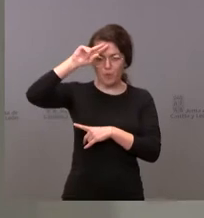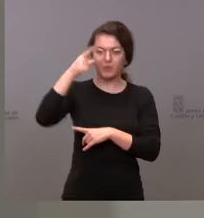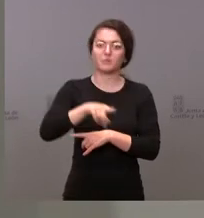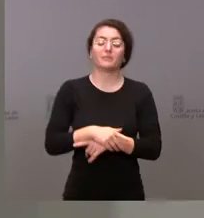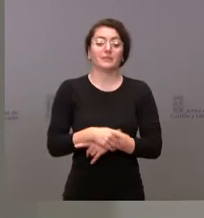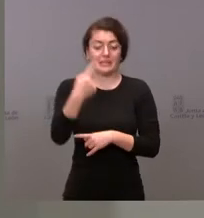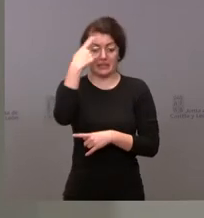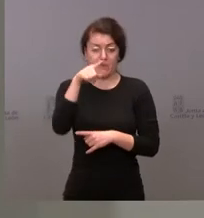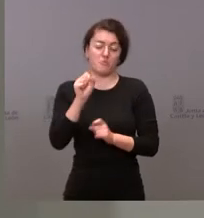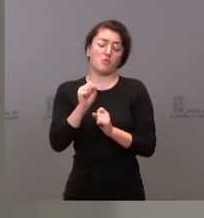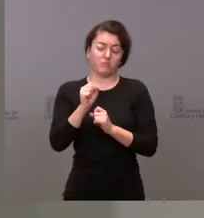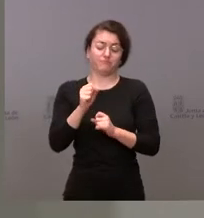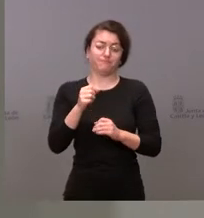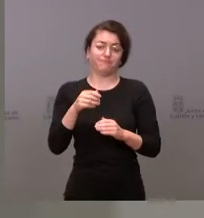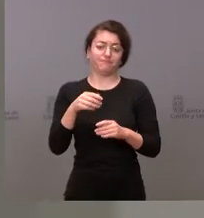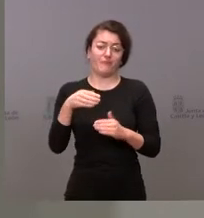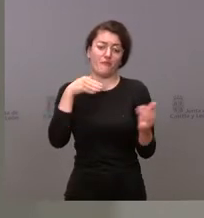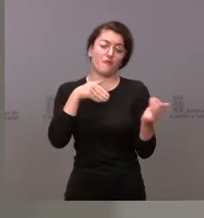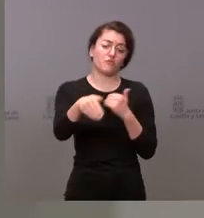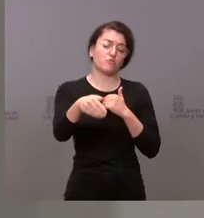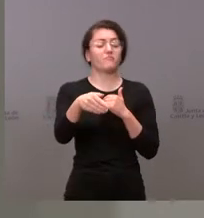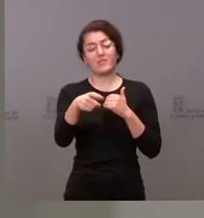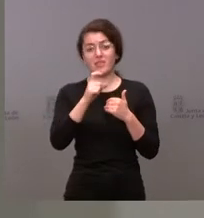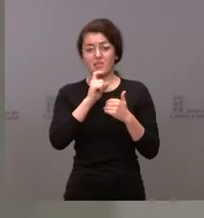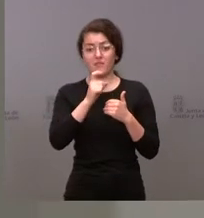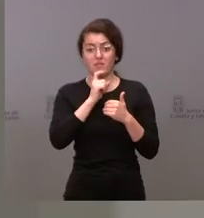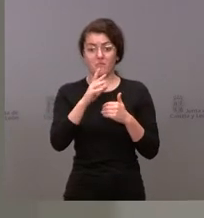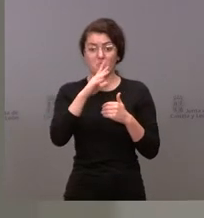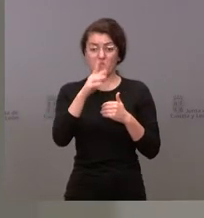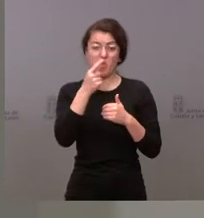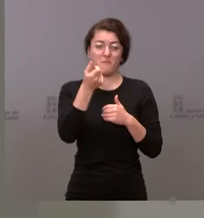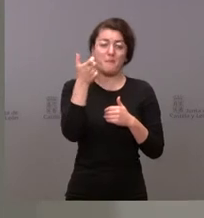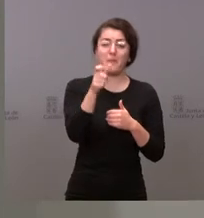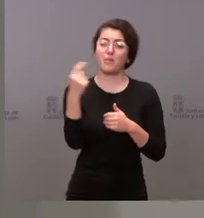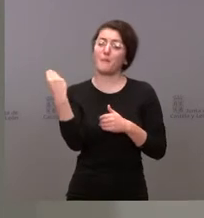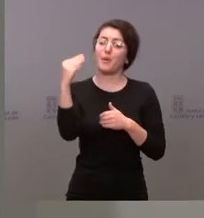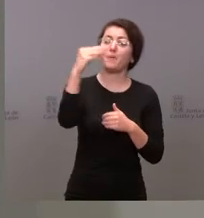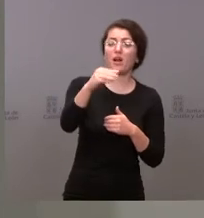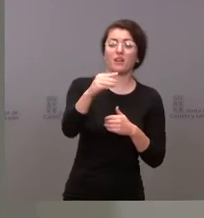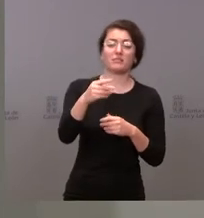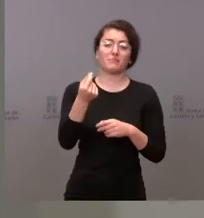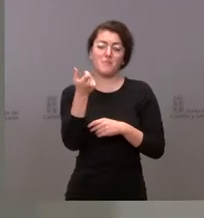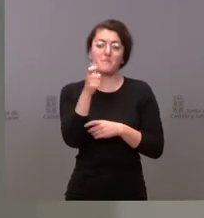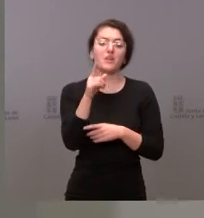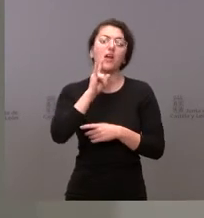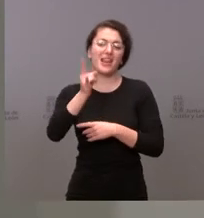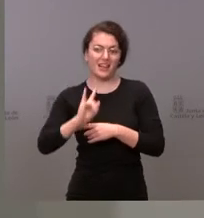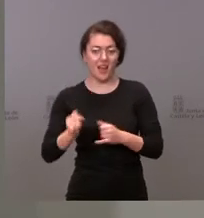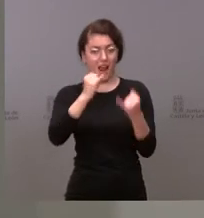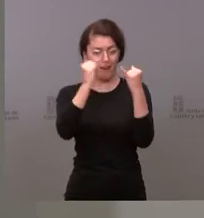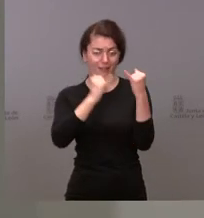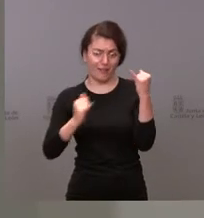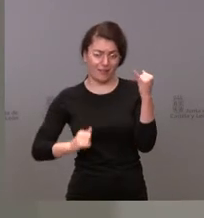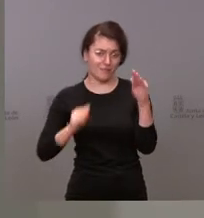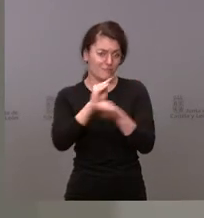muy difíciles en los próximos meses, tanto en la inflación como en los costos de la energía como en la crisis de suministros nos hacen prever